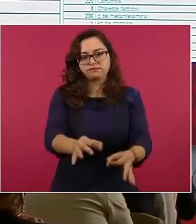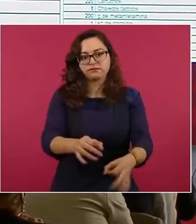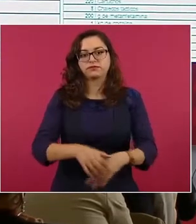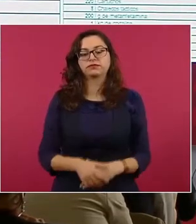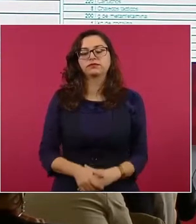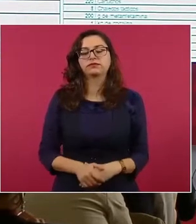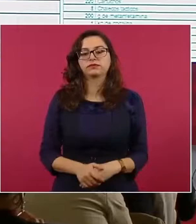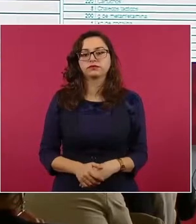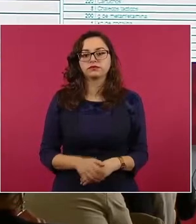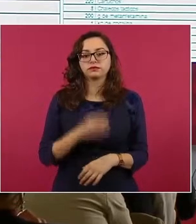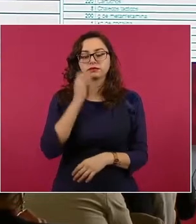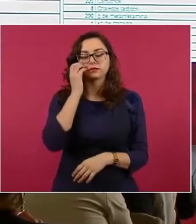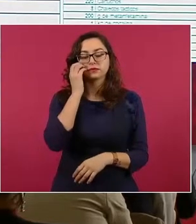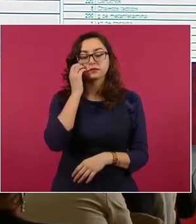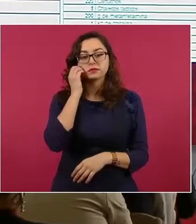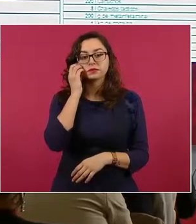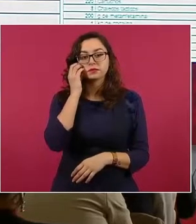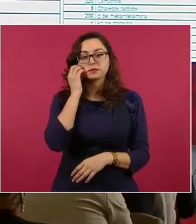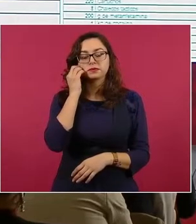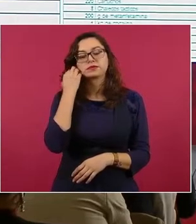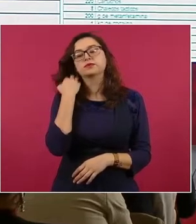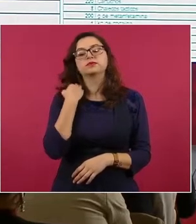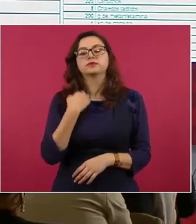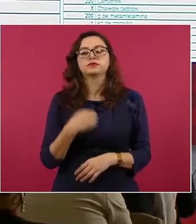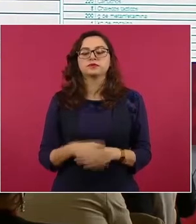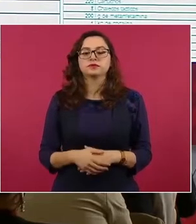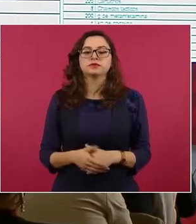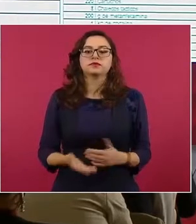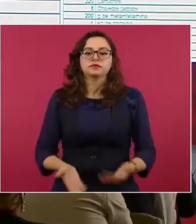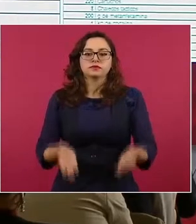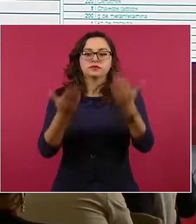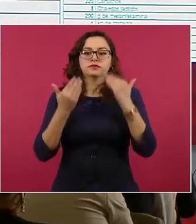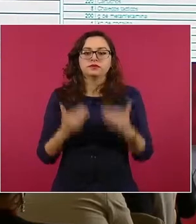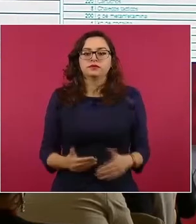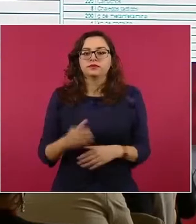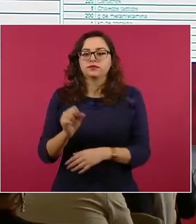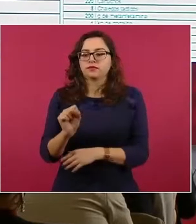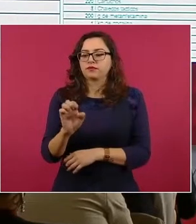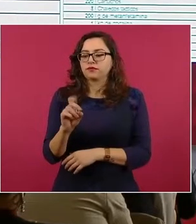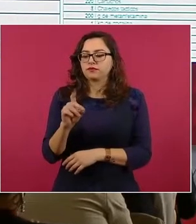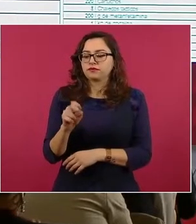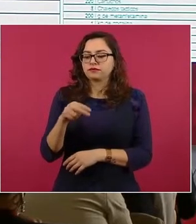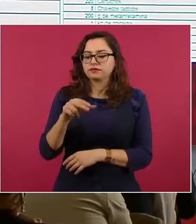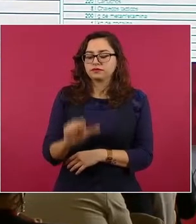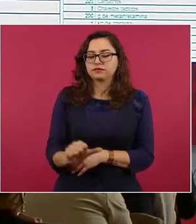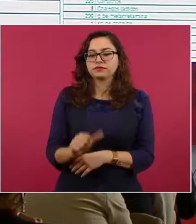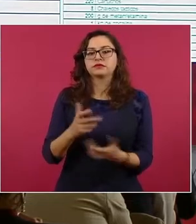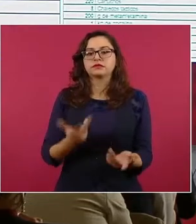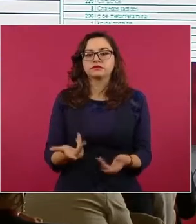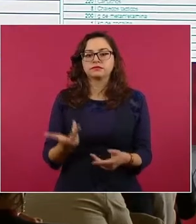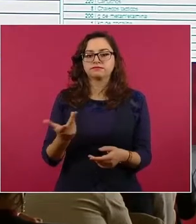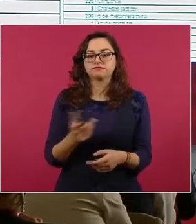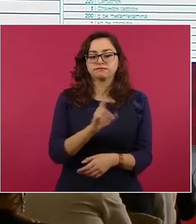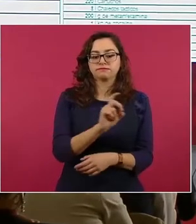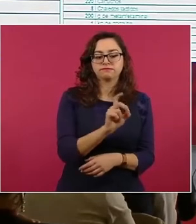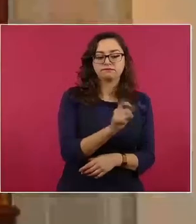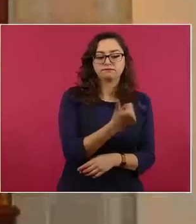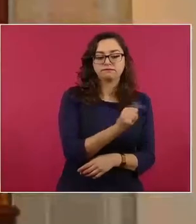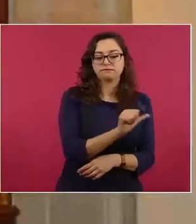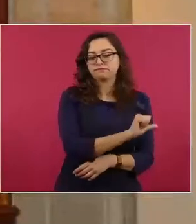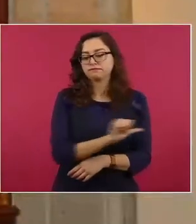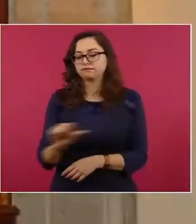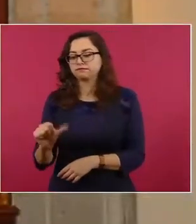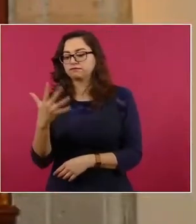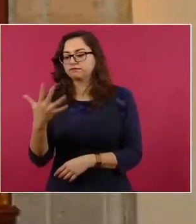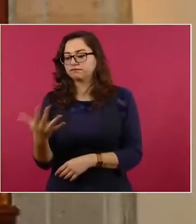Informamos de diferentes operativos de la Secretaría de la Defensa Nacional, entre el 30 de agosto y el 5 de septiembre,